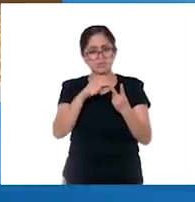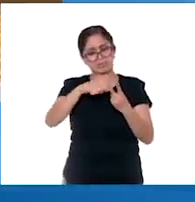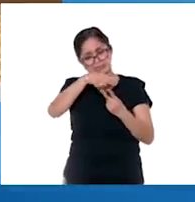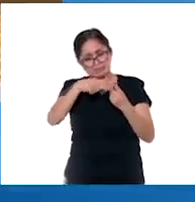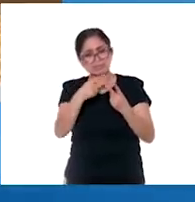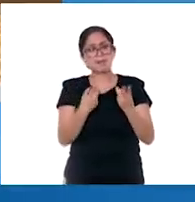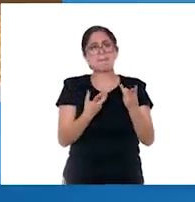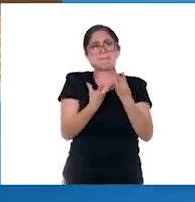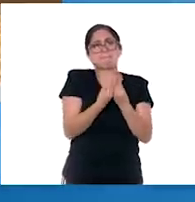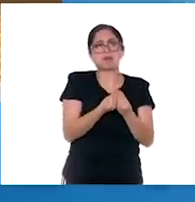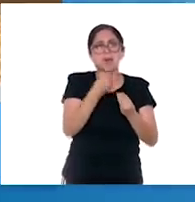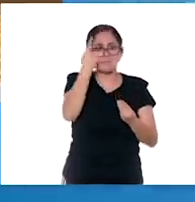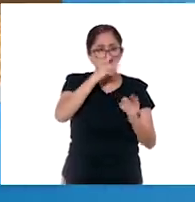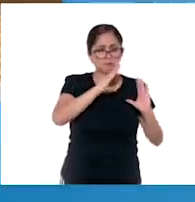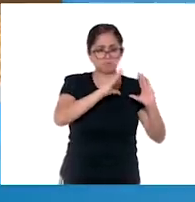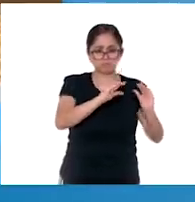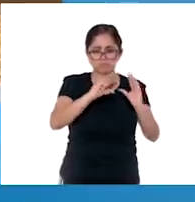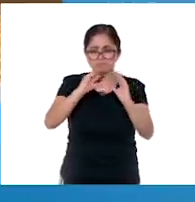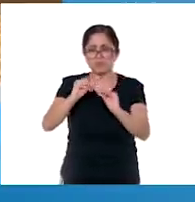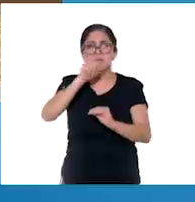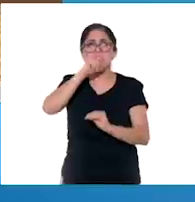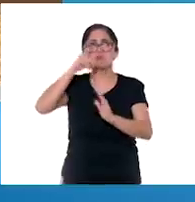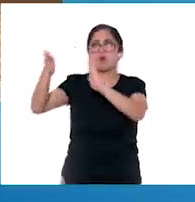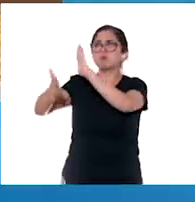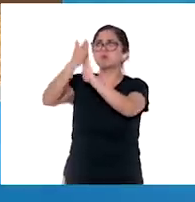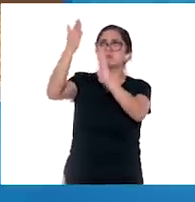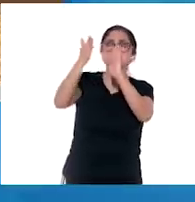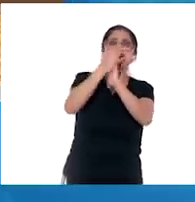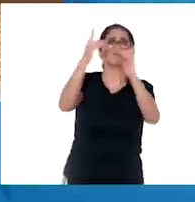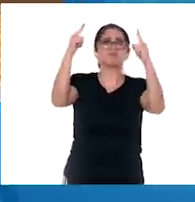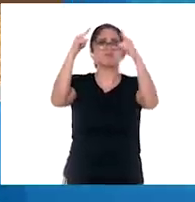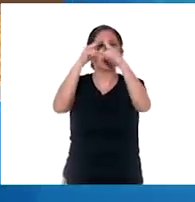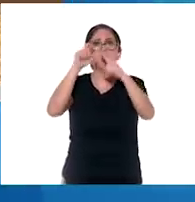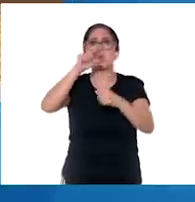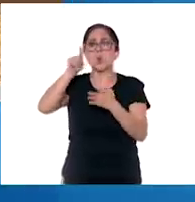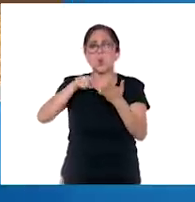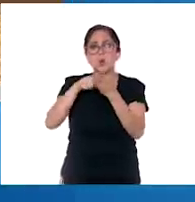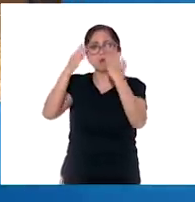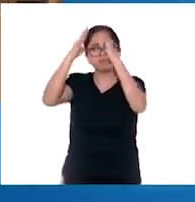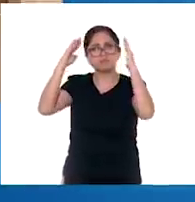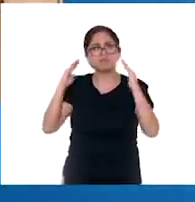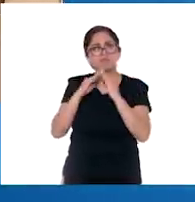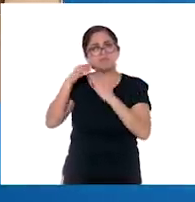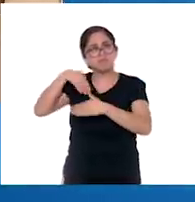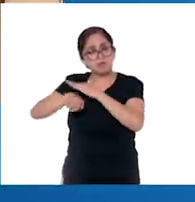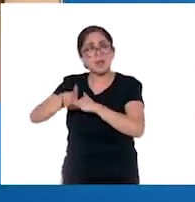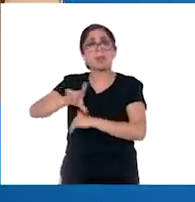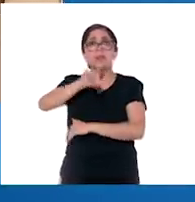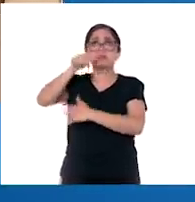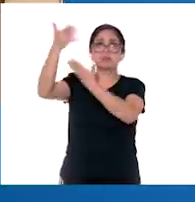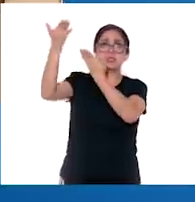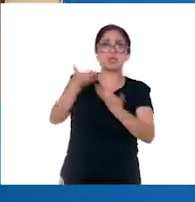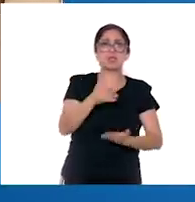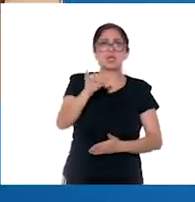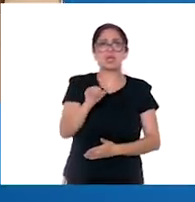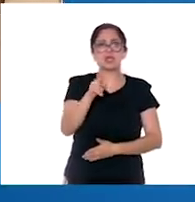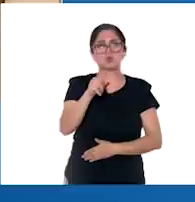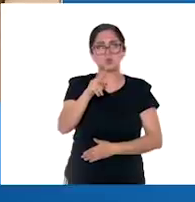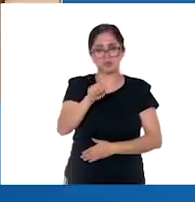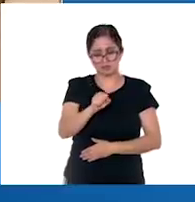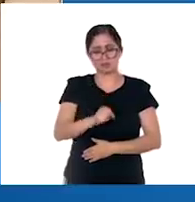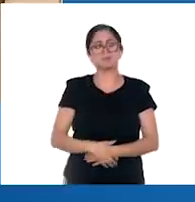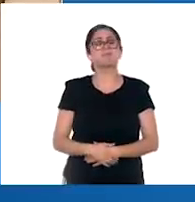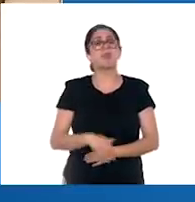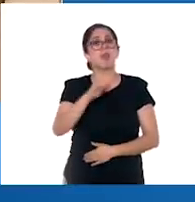quienes fundaron las doctrinas y además construyeron templos y monasterios. Tiempo después, también llegaron los jesuitas. Los frailes se